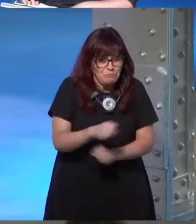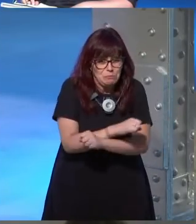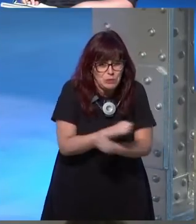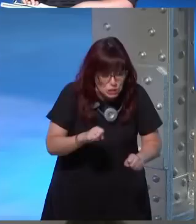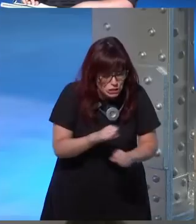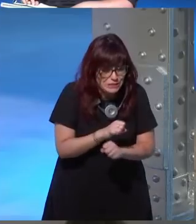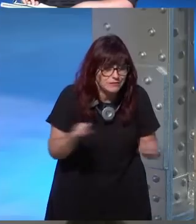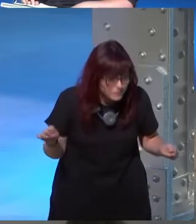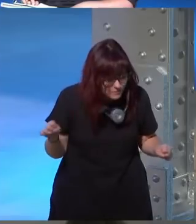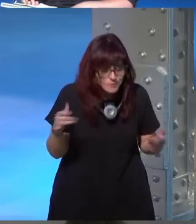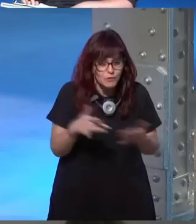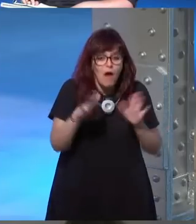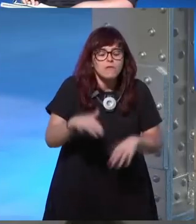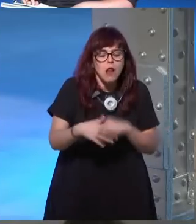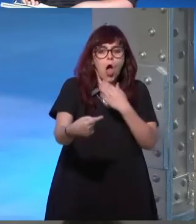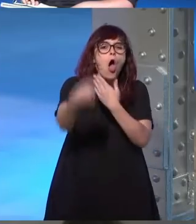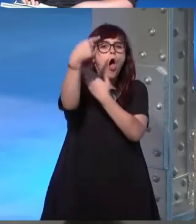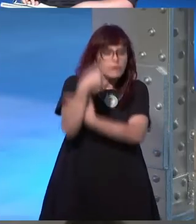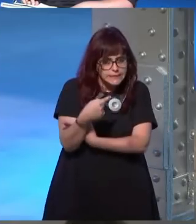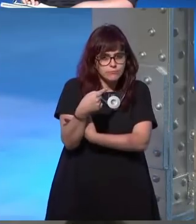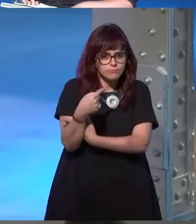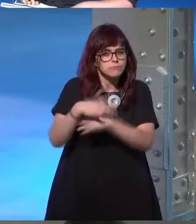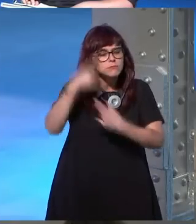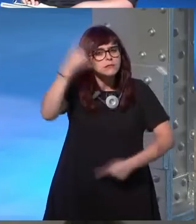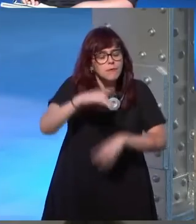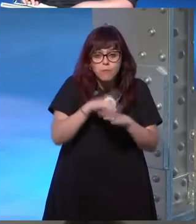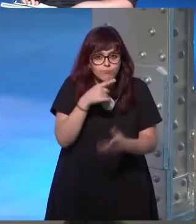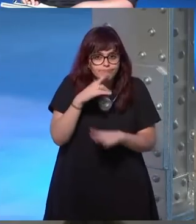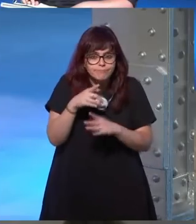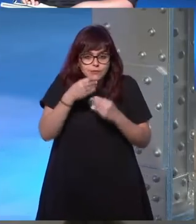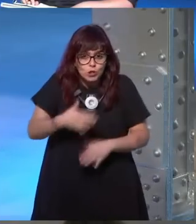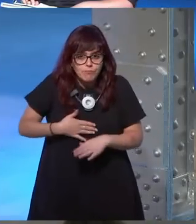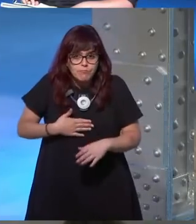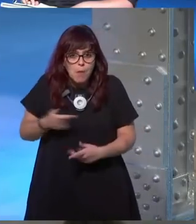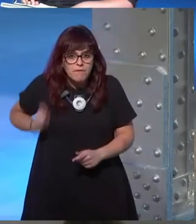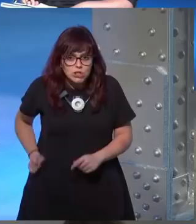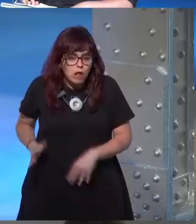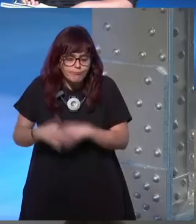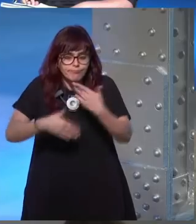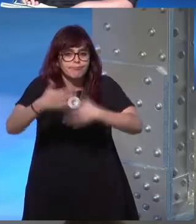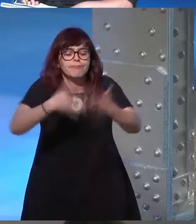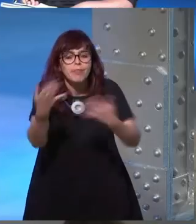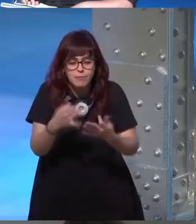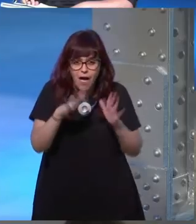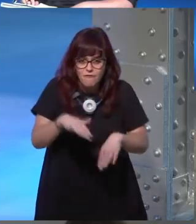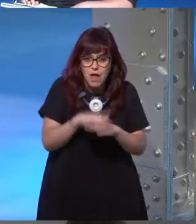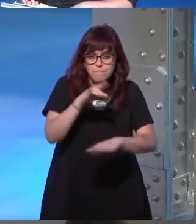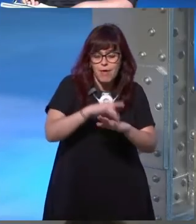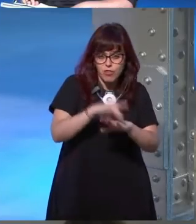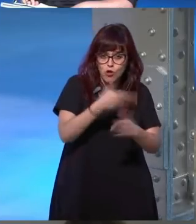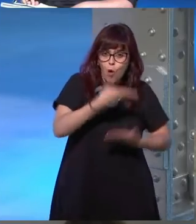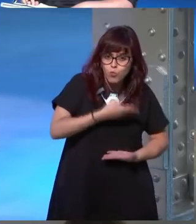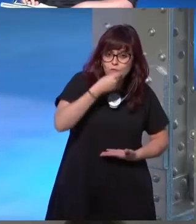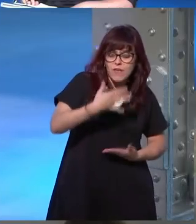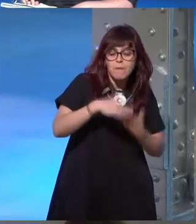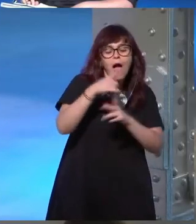y me tuve que obligar porque sabía que me estaba jugando mi carrera por suerte mi médico me